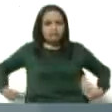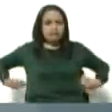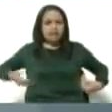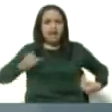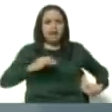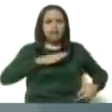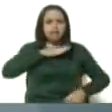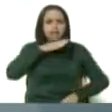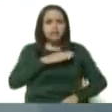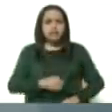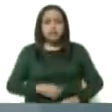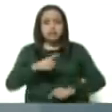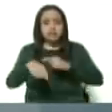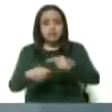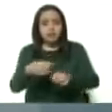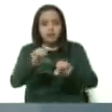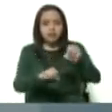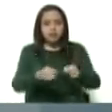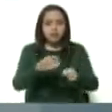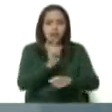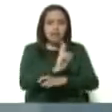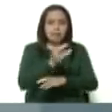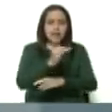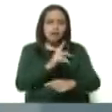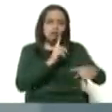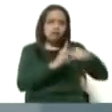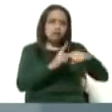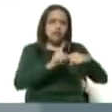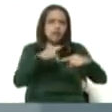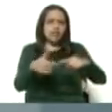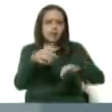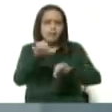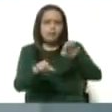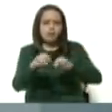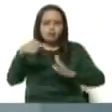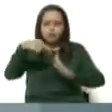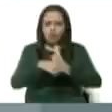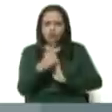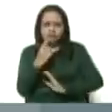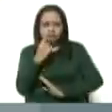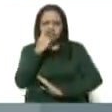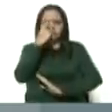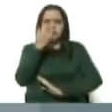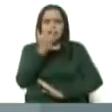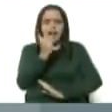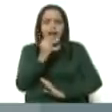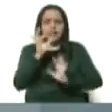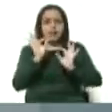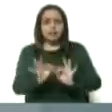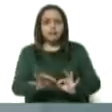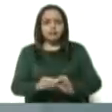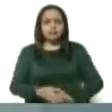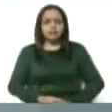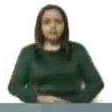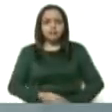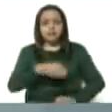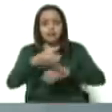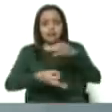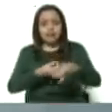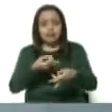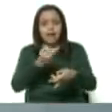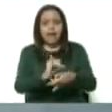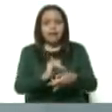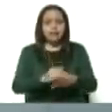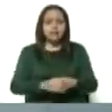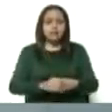resultó positiva y el PCR, la prueba molecular, confirmó el diagnóstico que ya se había sugerido con la prueba